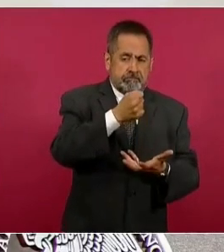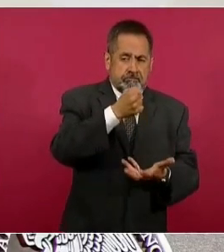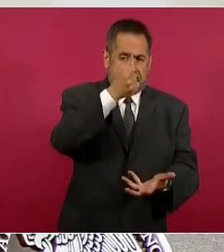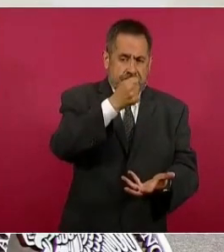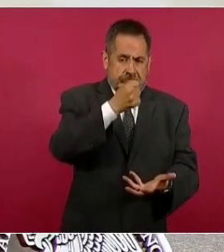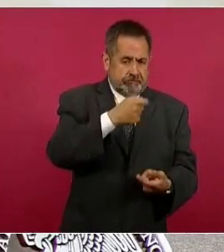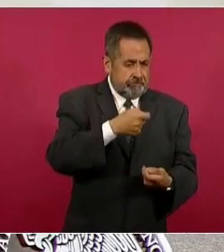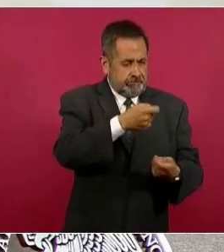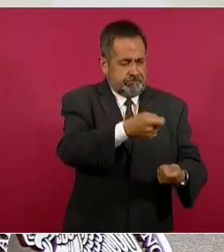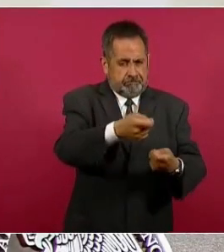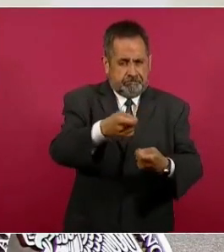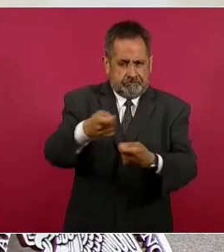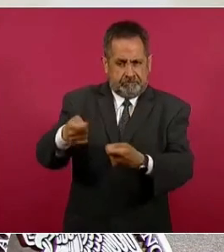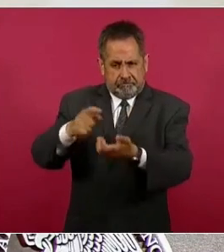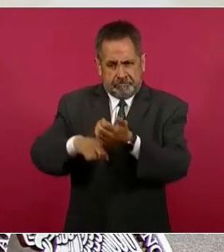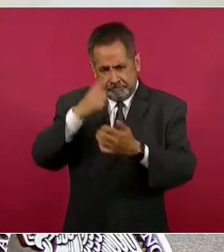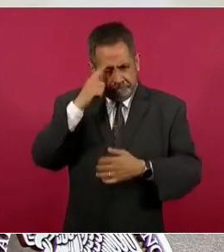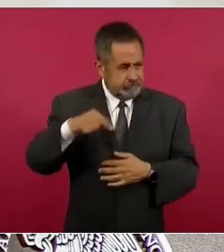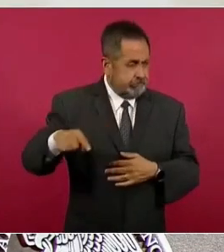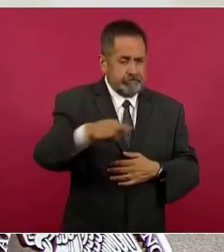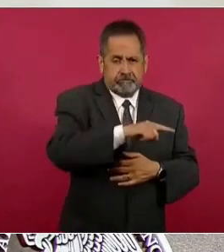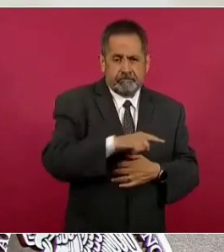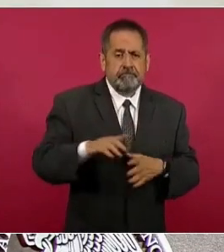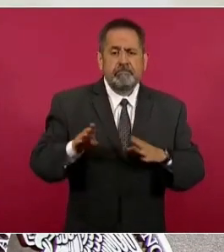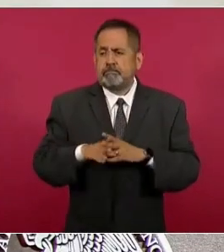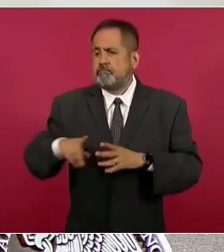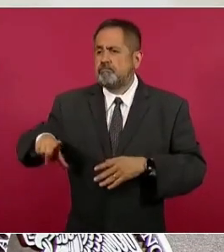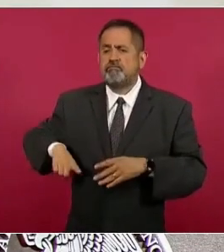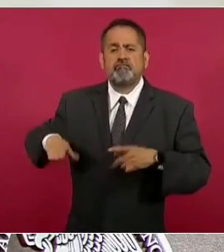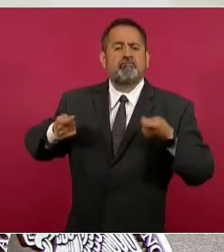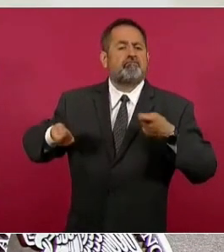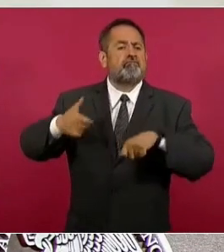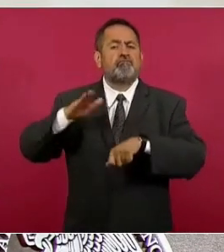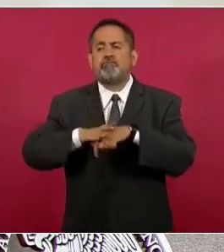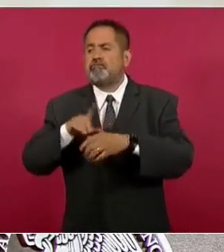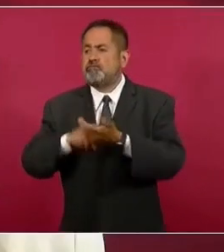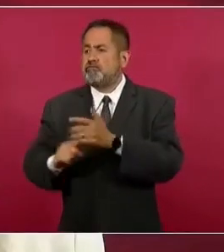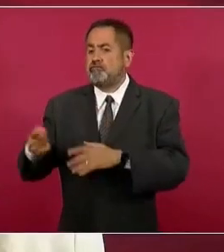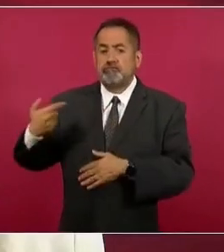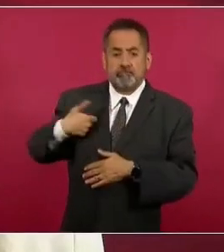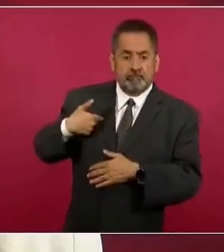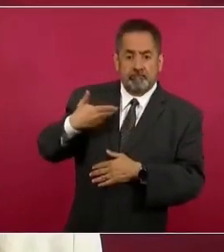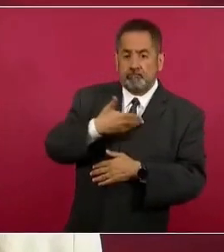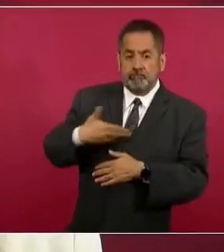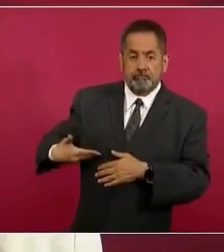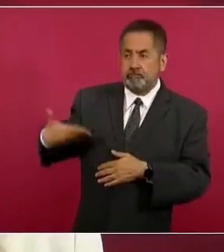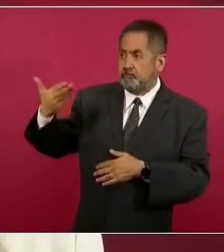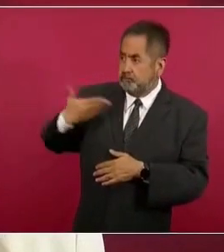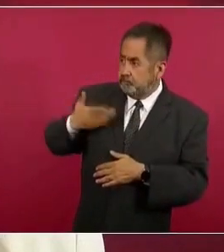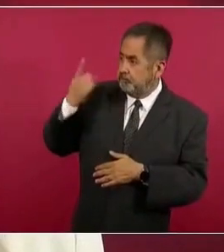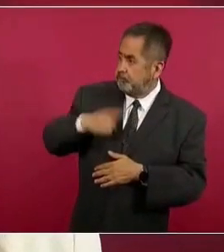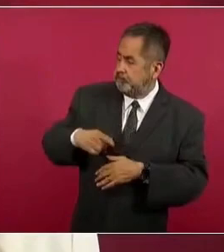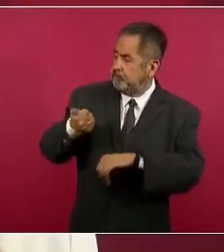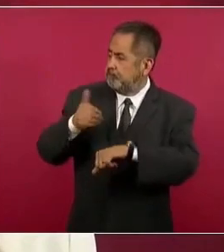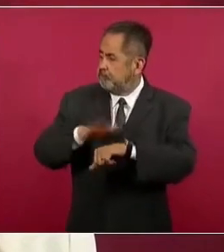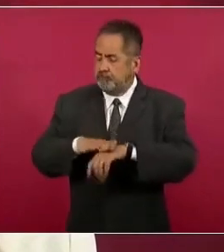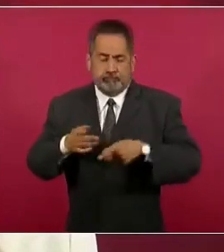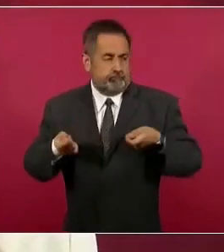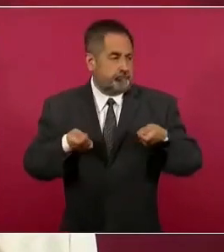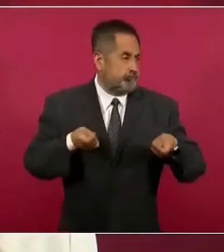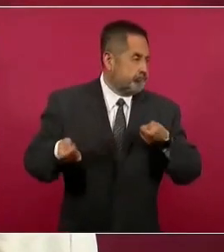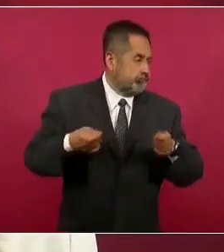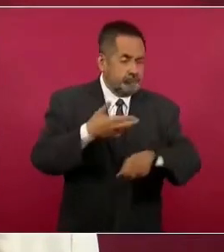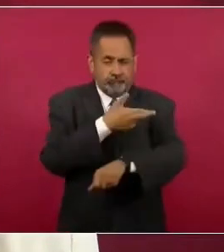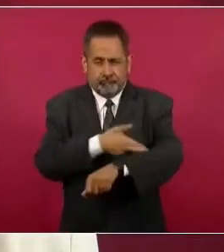como resultado de una buena administración, de algo que el presidente nos ha pedido, que es el garantizar